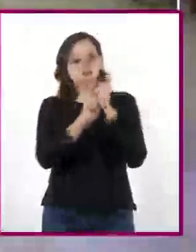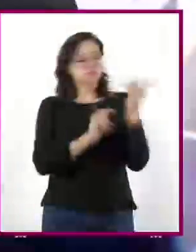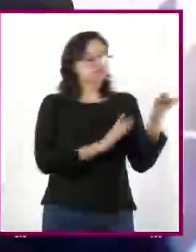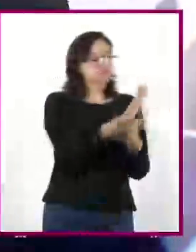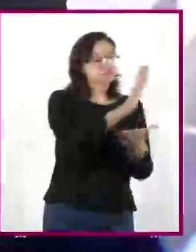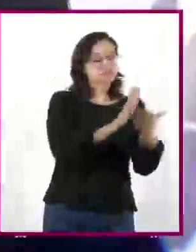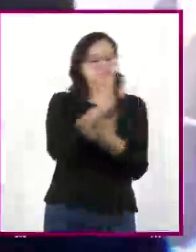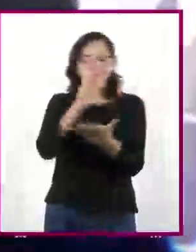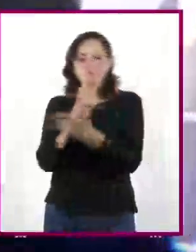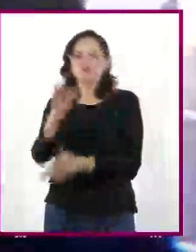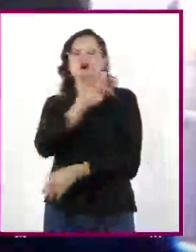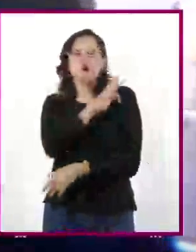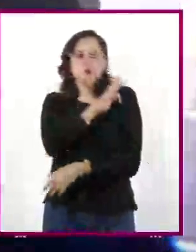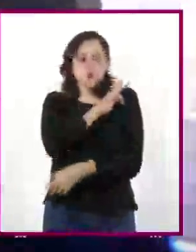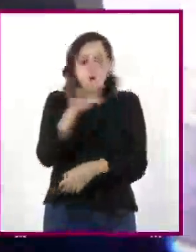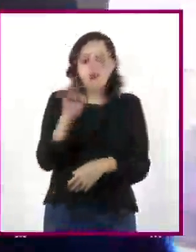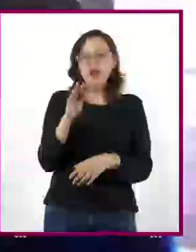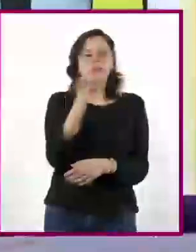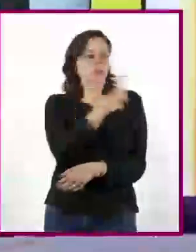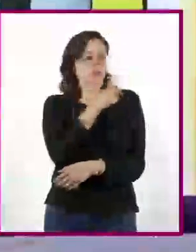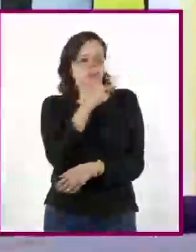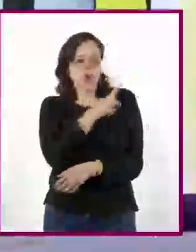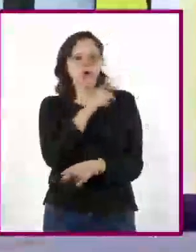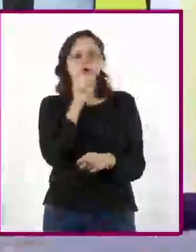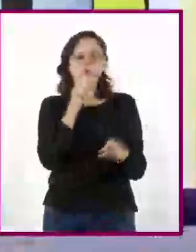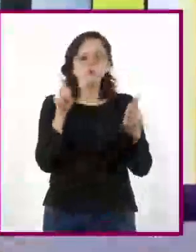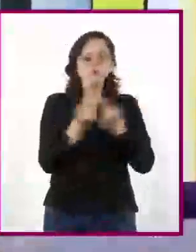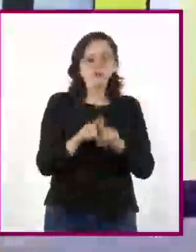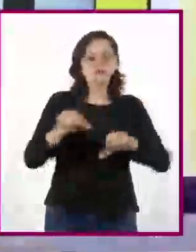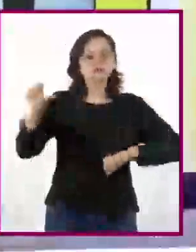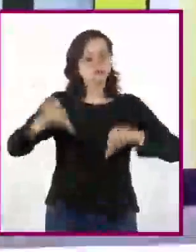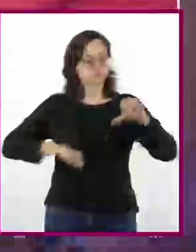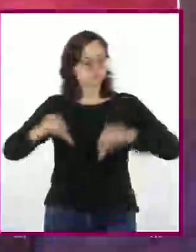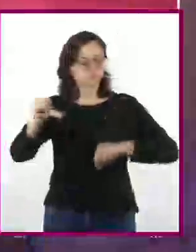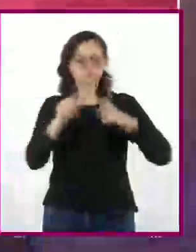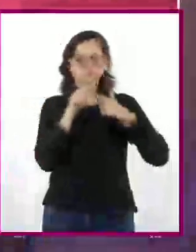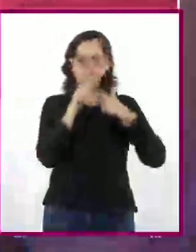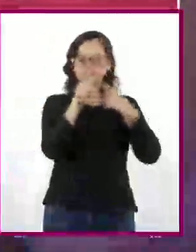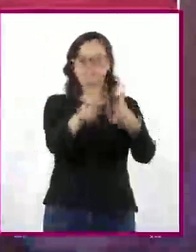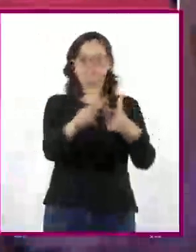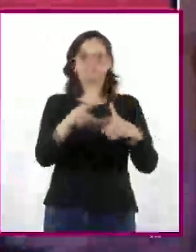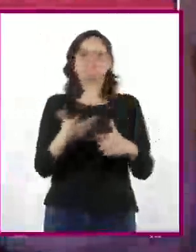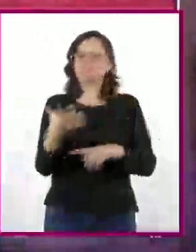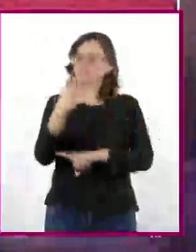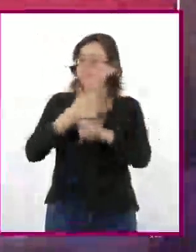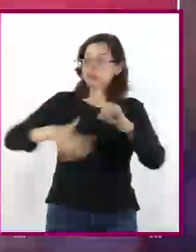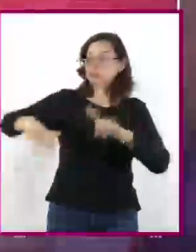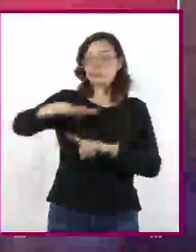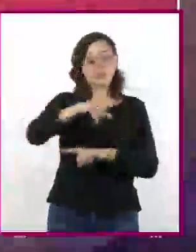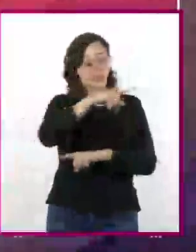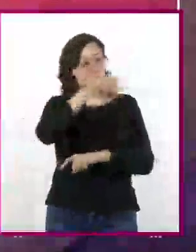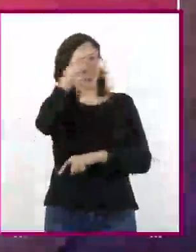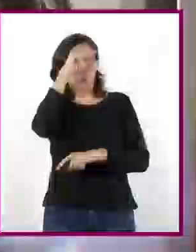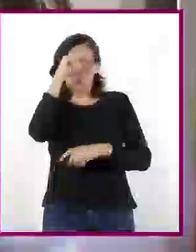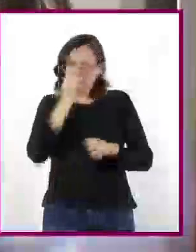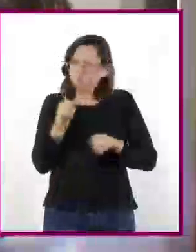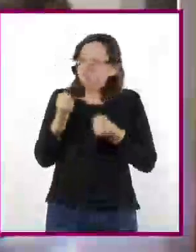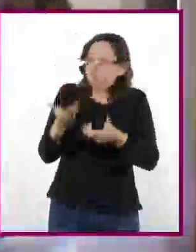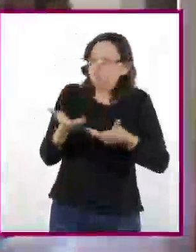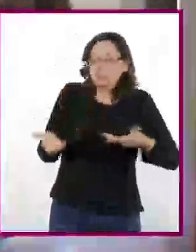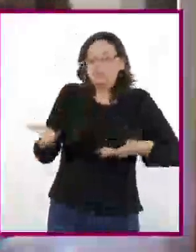permitan tanto conservar su independencia como seguir siendo parte activa de la sociedad, la cual se enriquece con sus contribuciones.